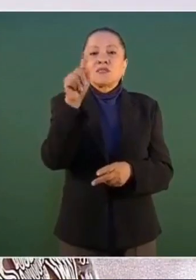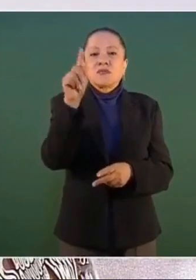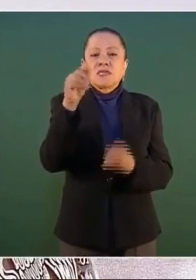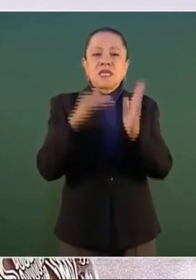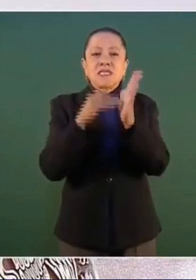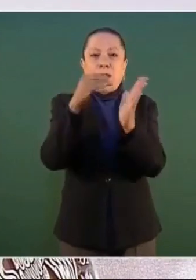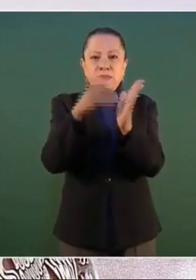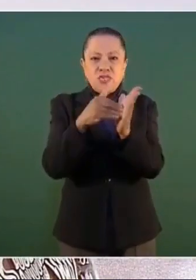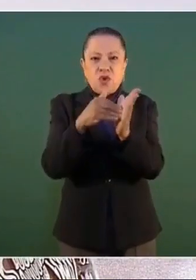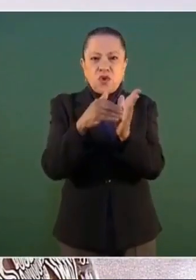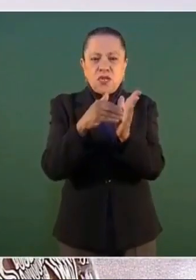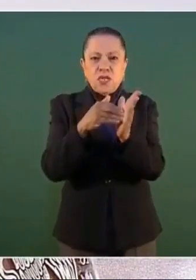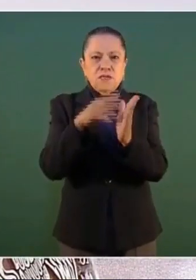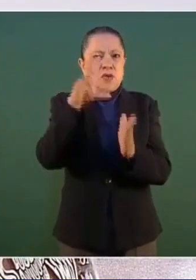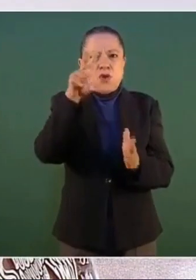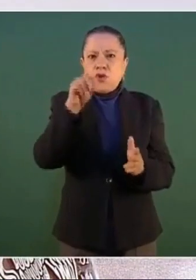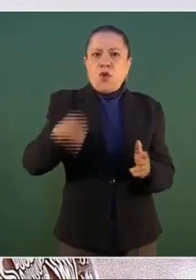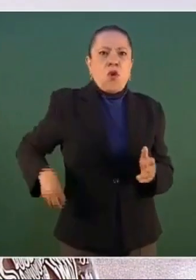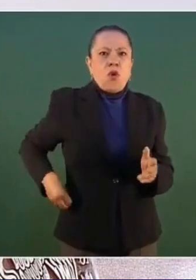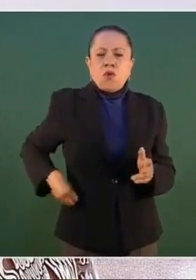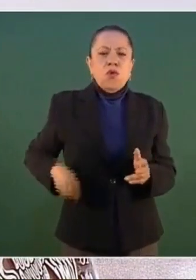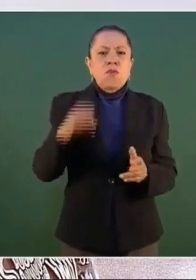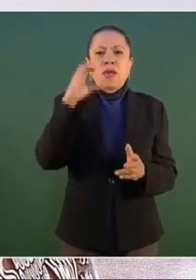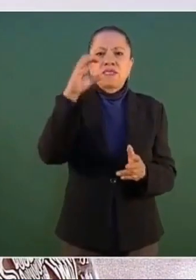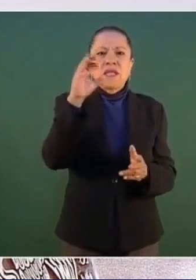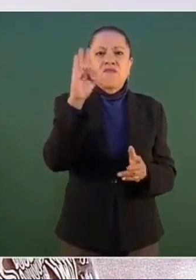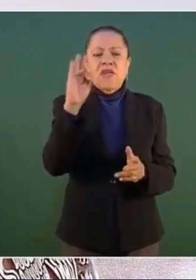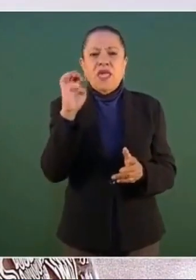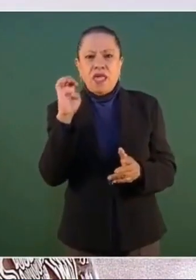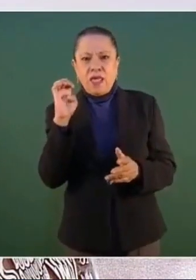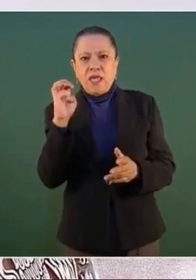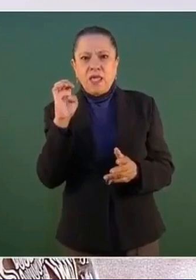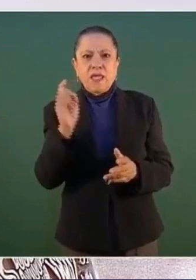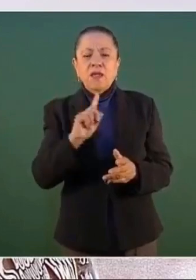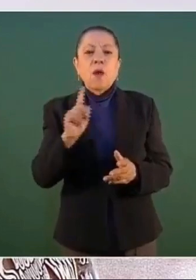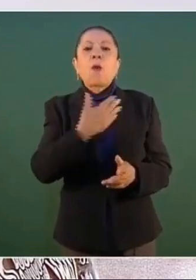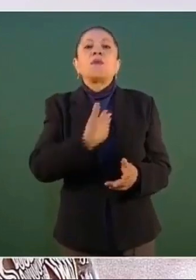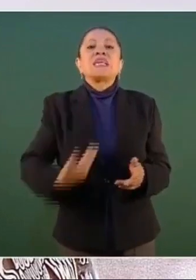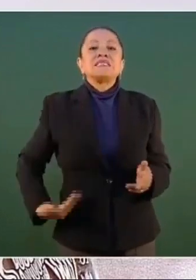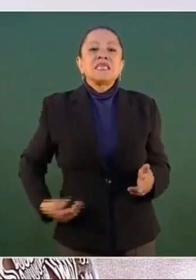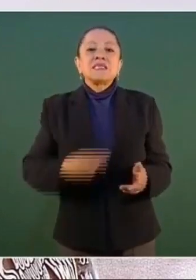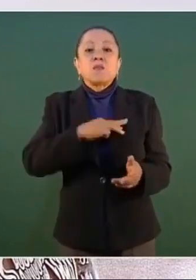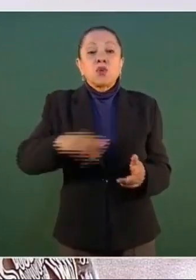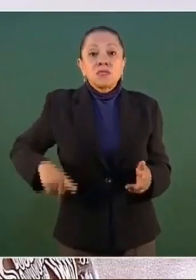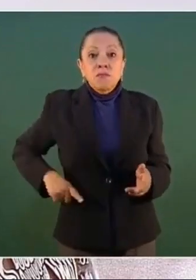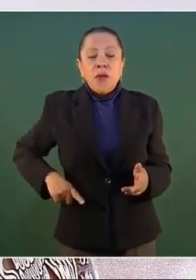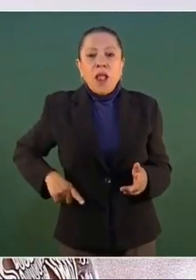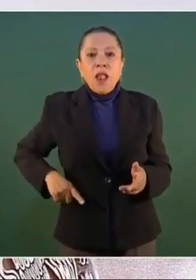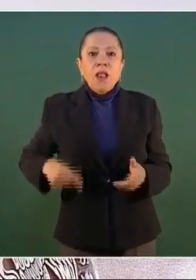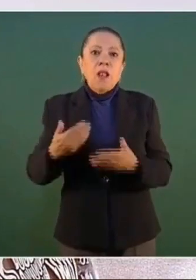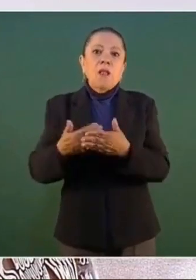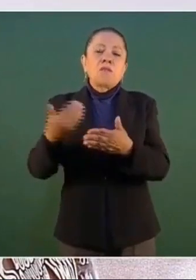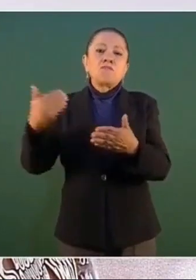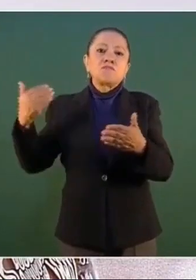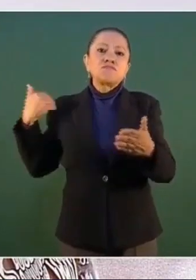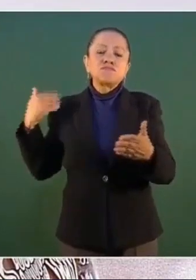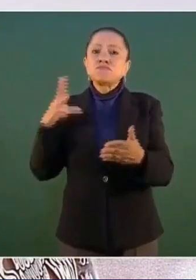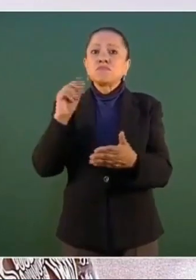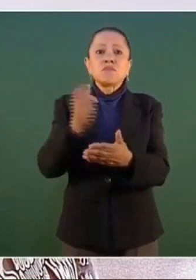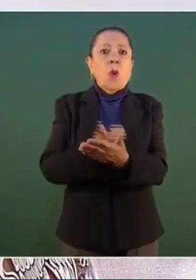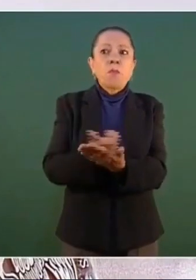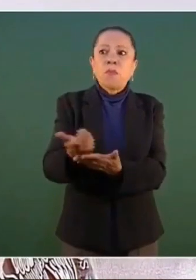pero no tiene nada de culpa la CFE, sino que el presidente municipal dejó de pagar a CFE, entonces